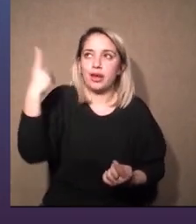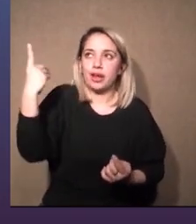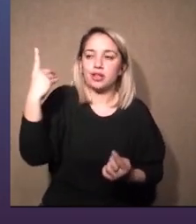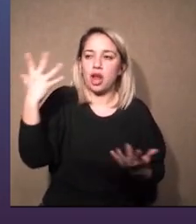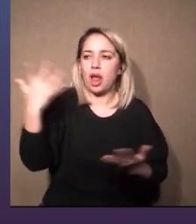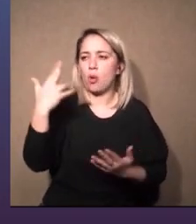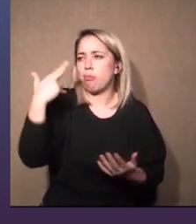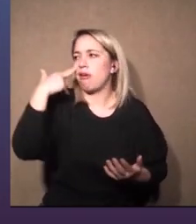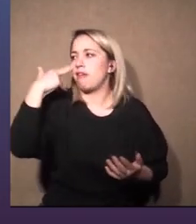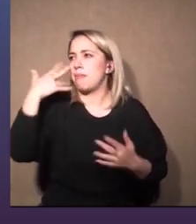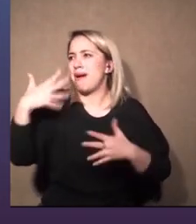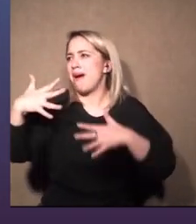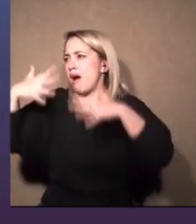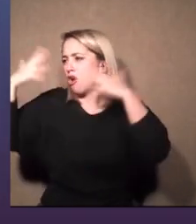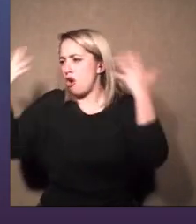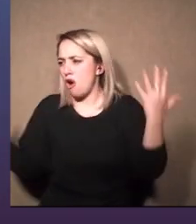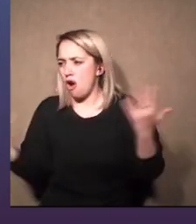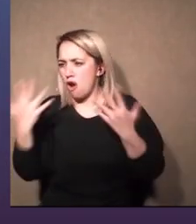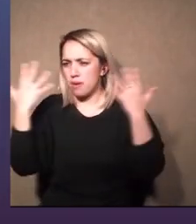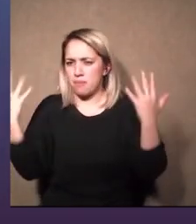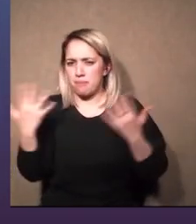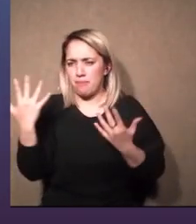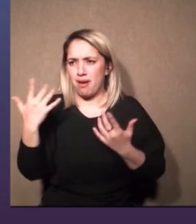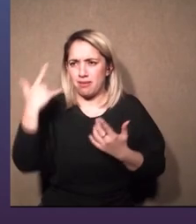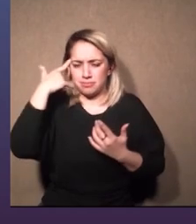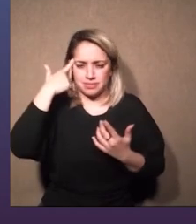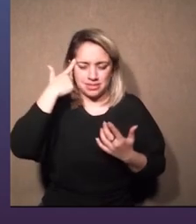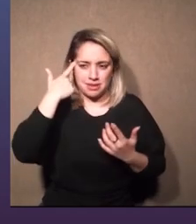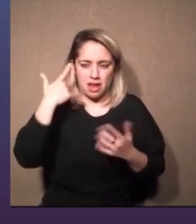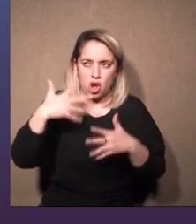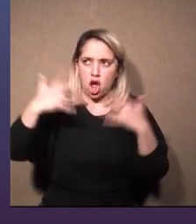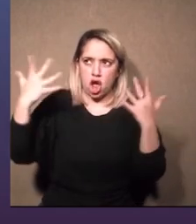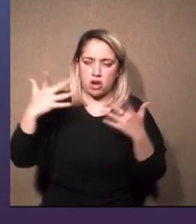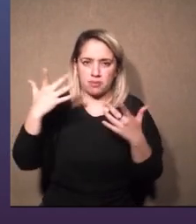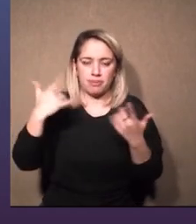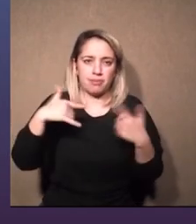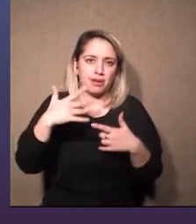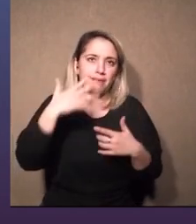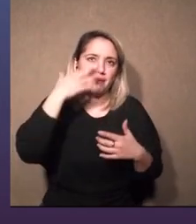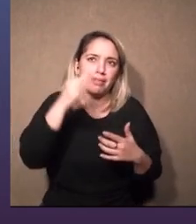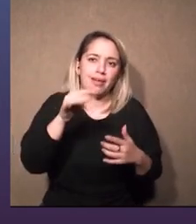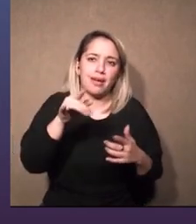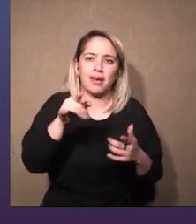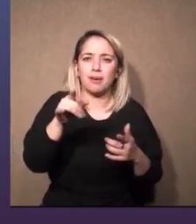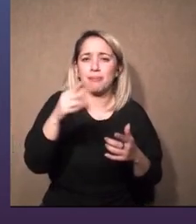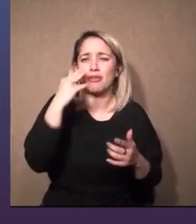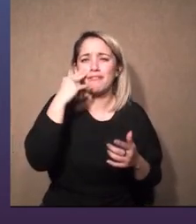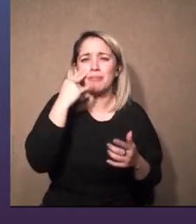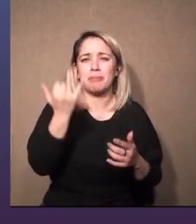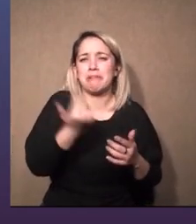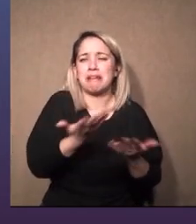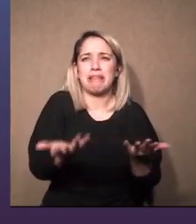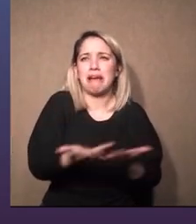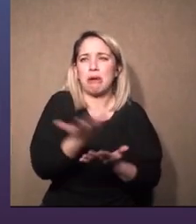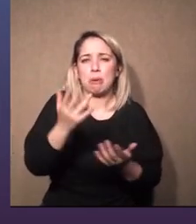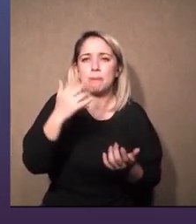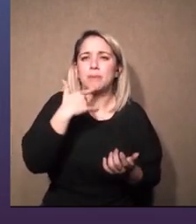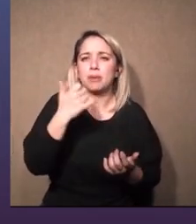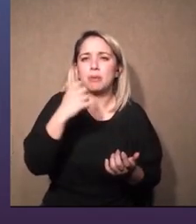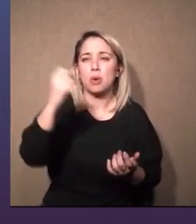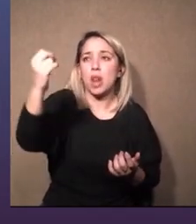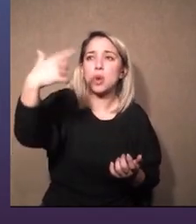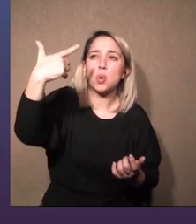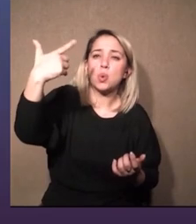problema que es una cosa enorme que antes le ponés re nervioso y era una una luz que está tocando en una escenografía que no debería